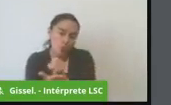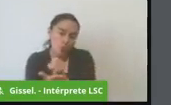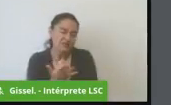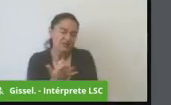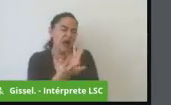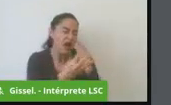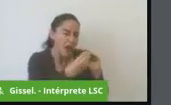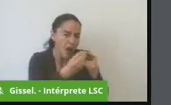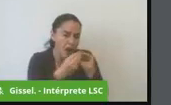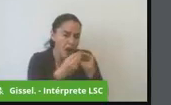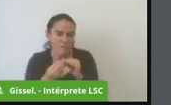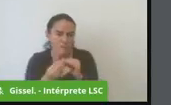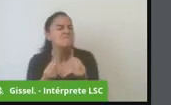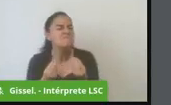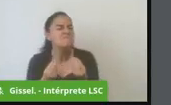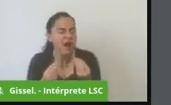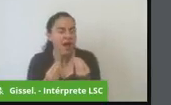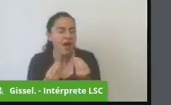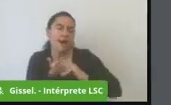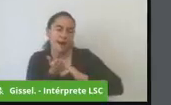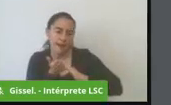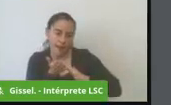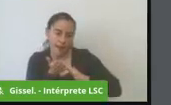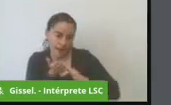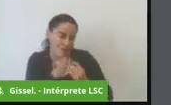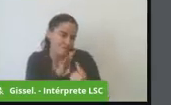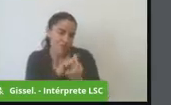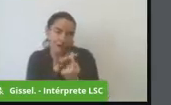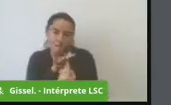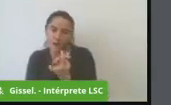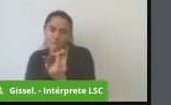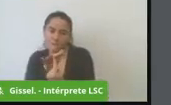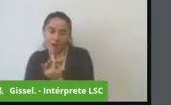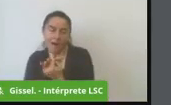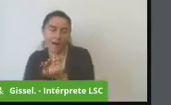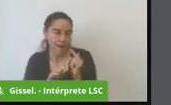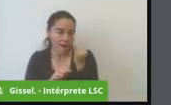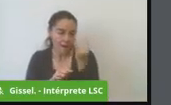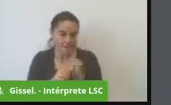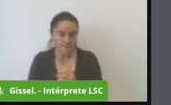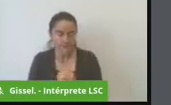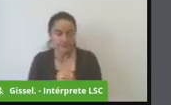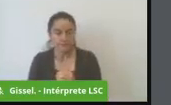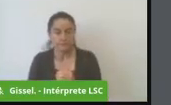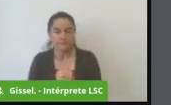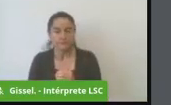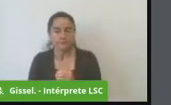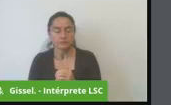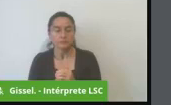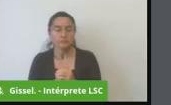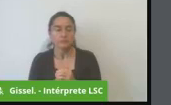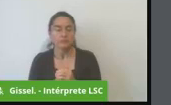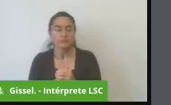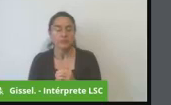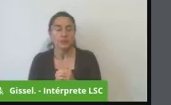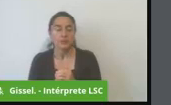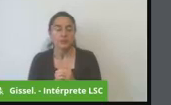este tipo de situaciones y finalmente y no menos importante